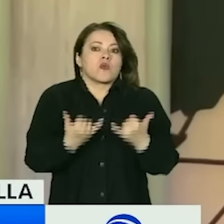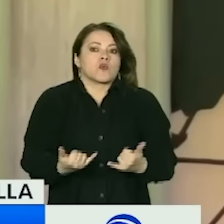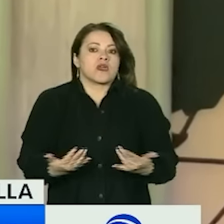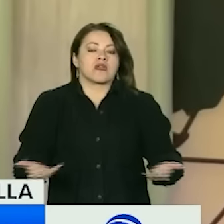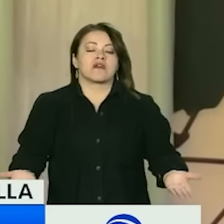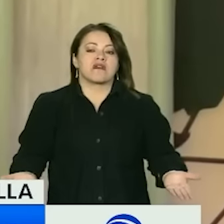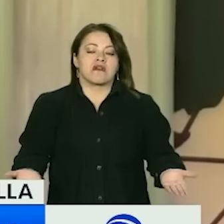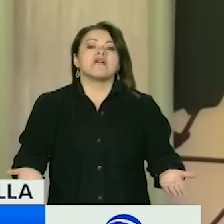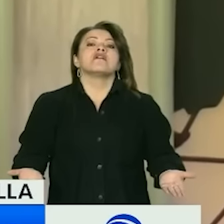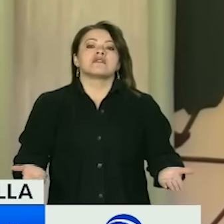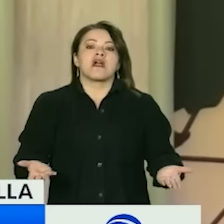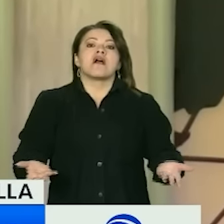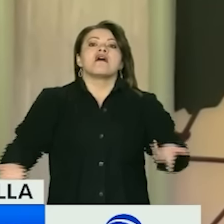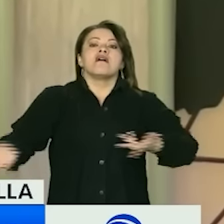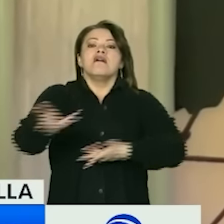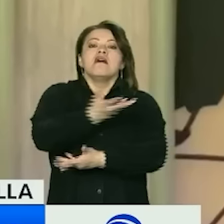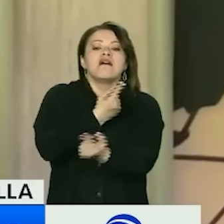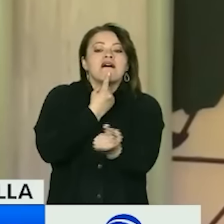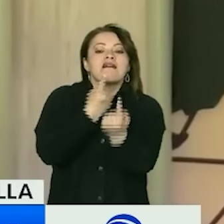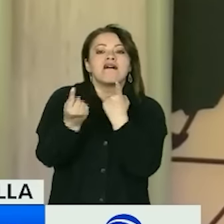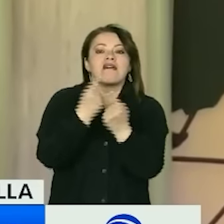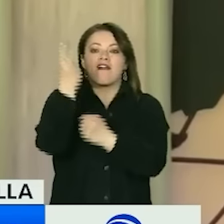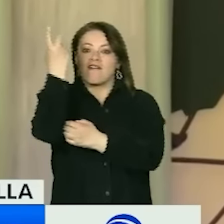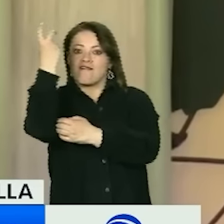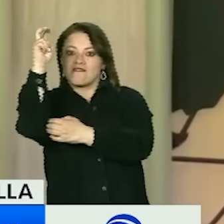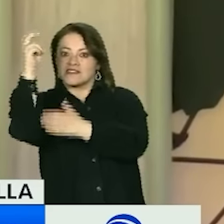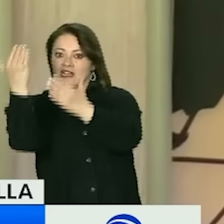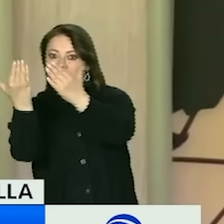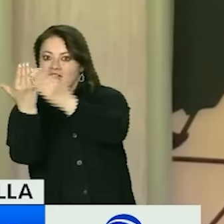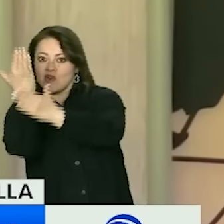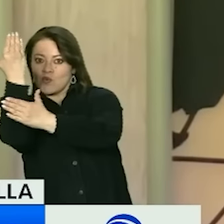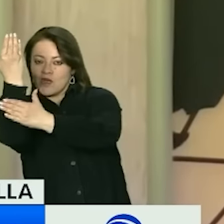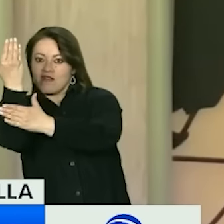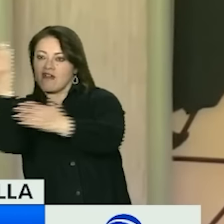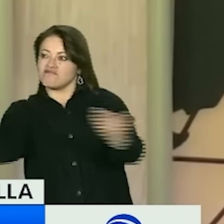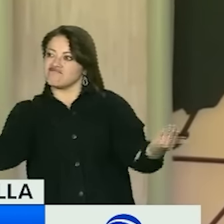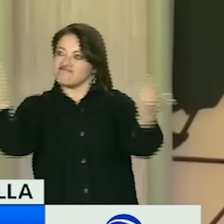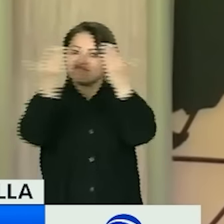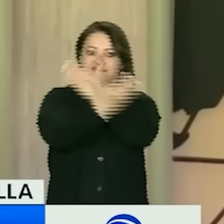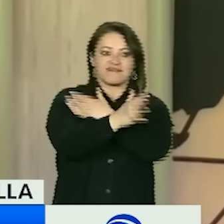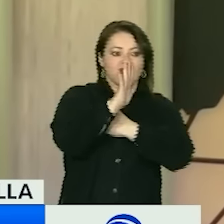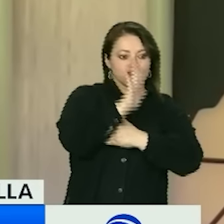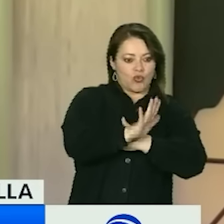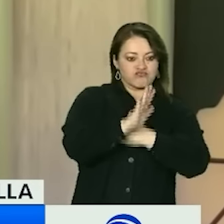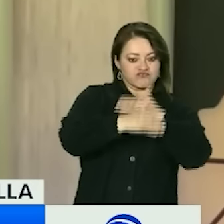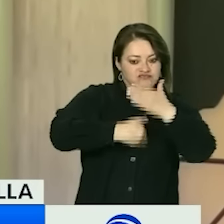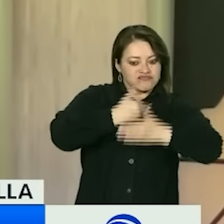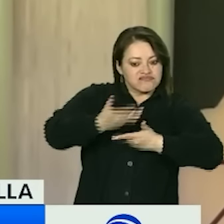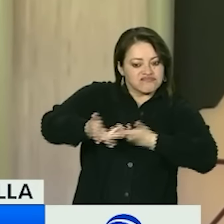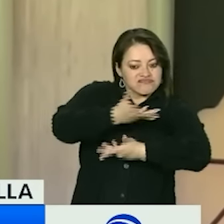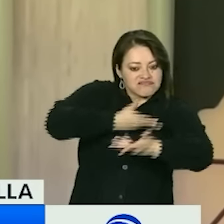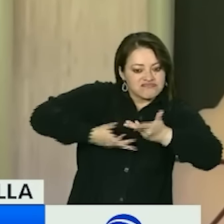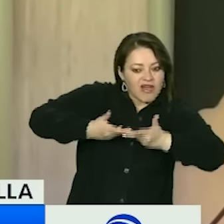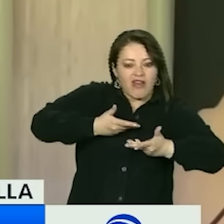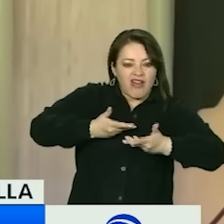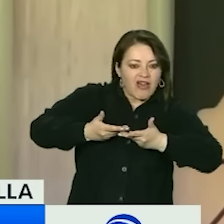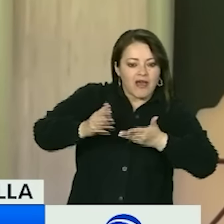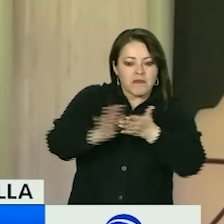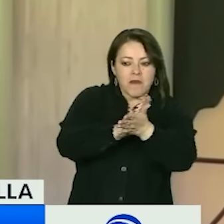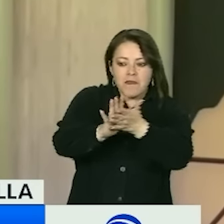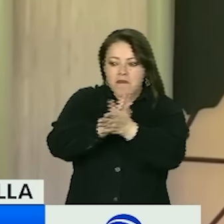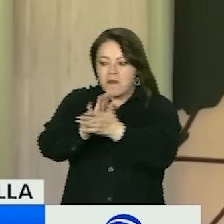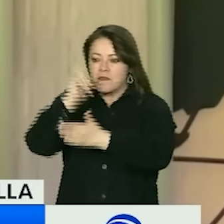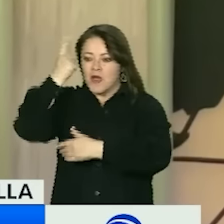diálogo entre la fiscalía nueva y el gobierno nacional para establecer los criterios